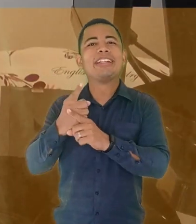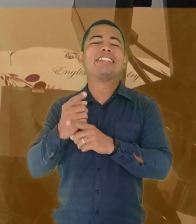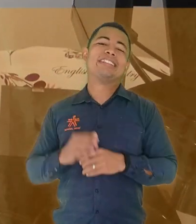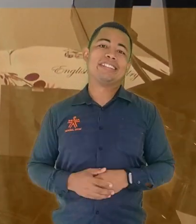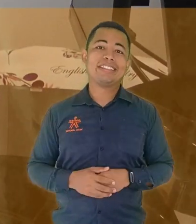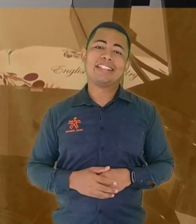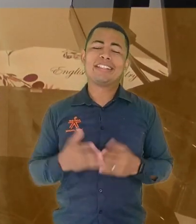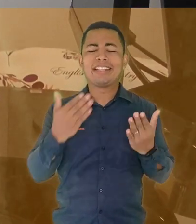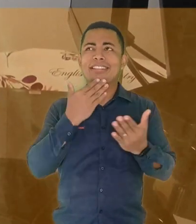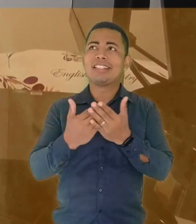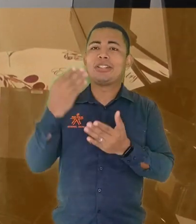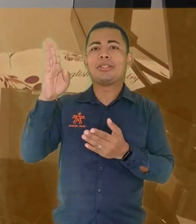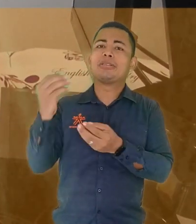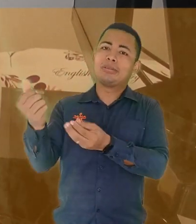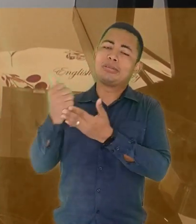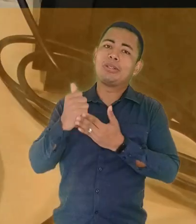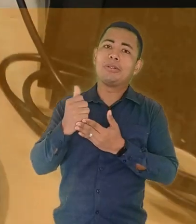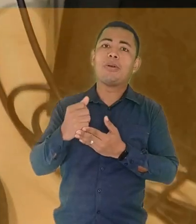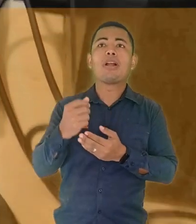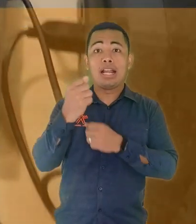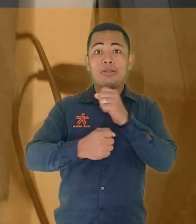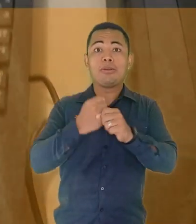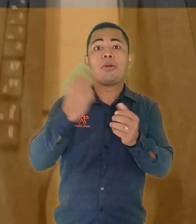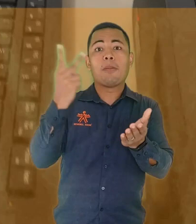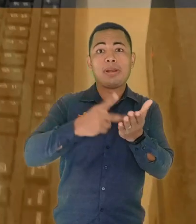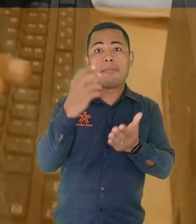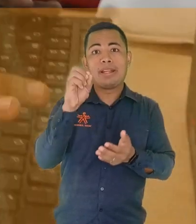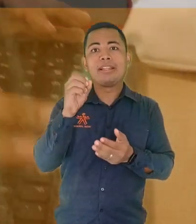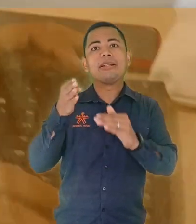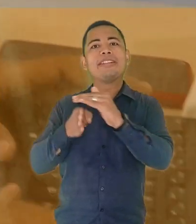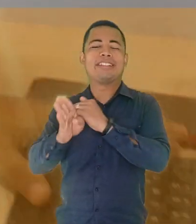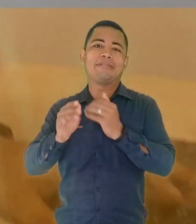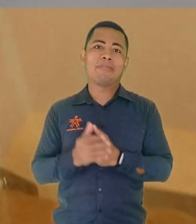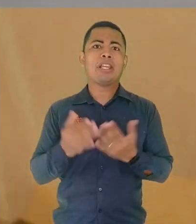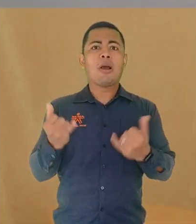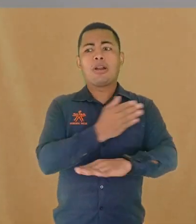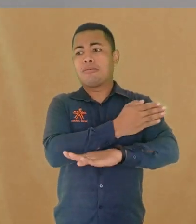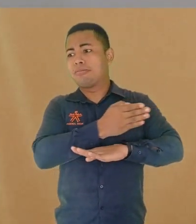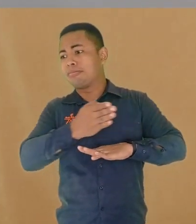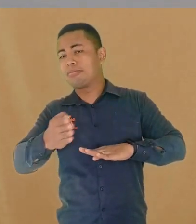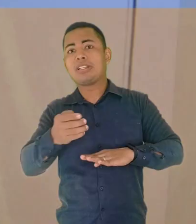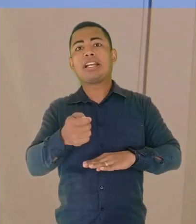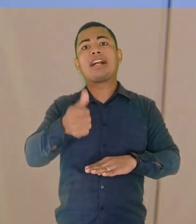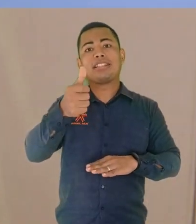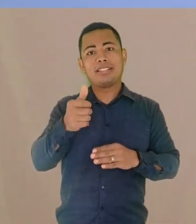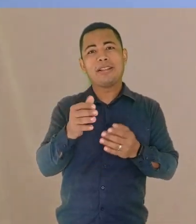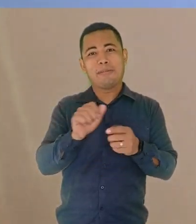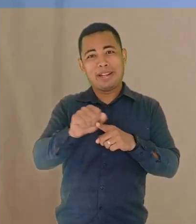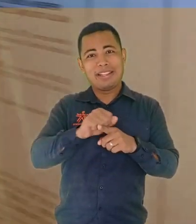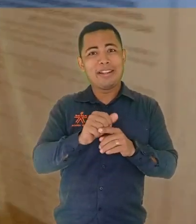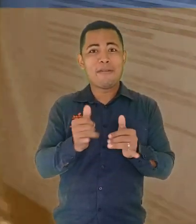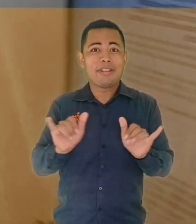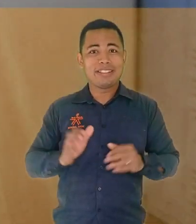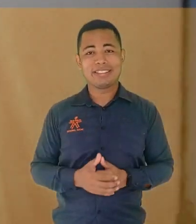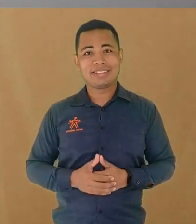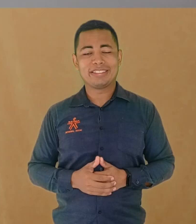linda entidad y gracias a Dios se me presentó esa oportunidad. En el 2020 pasé y estoy terminando ya mi etapa práctica. Ha